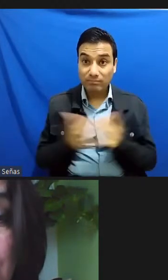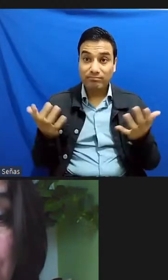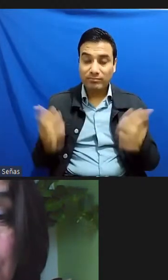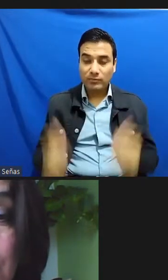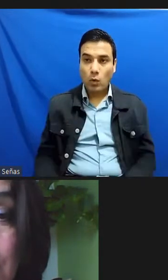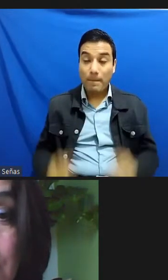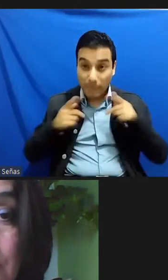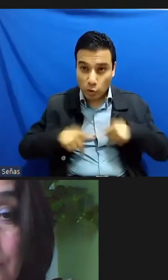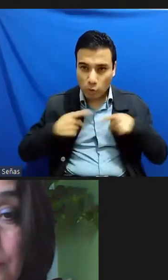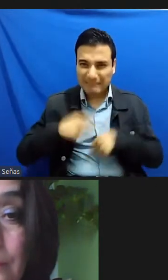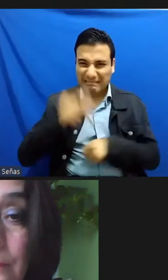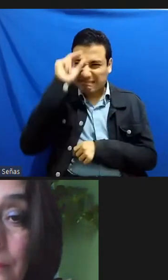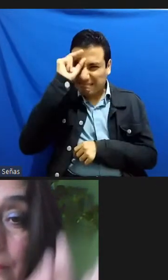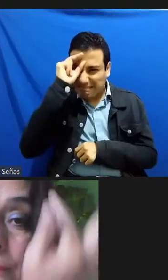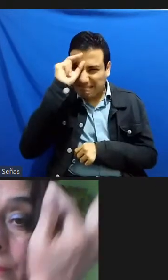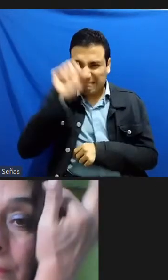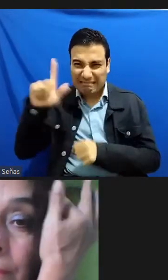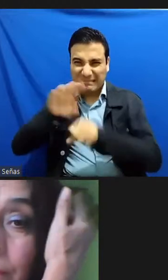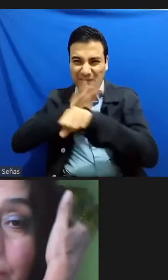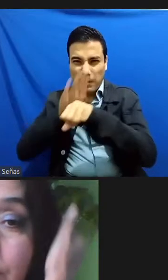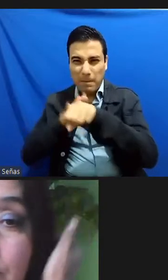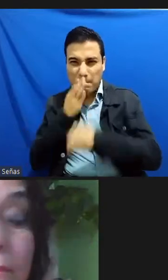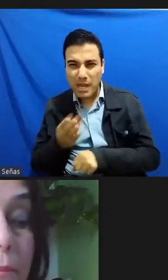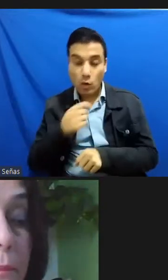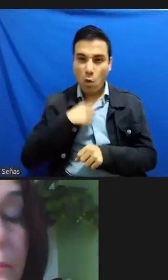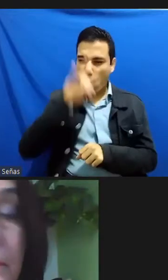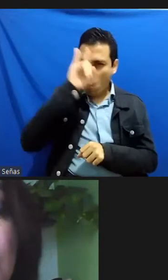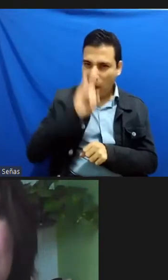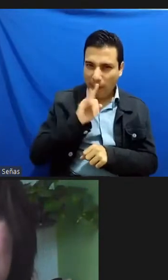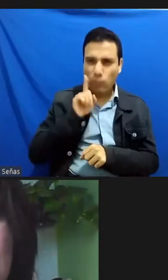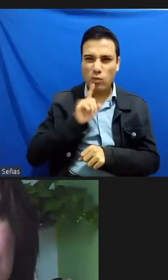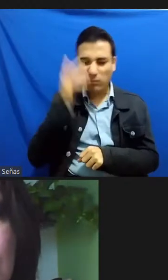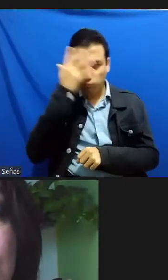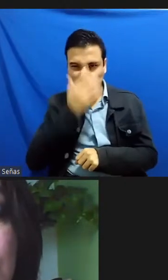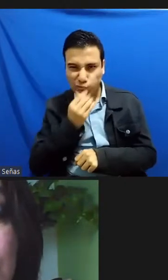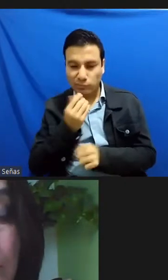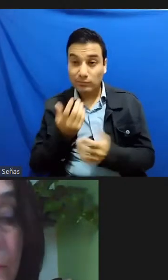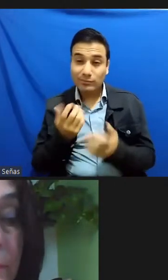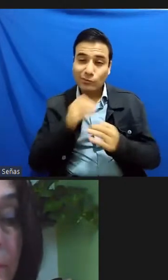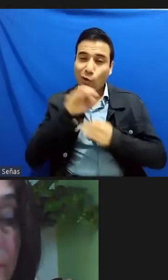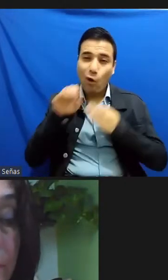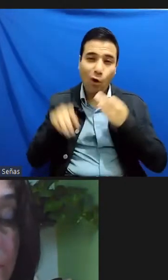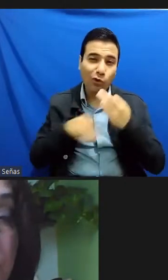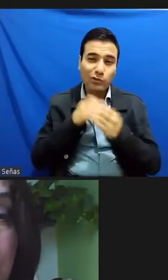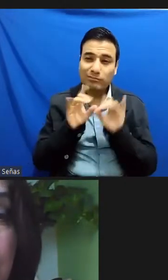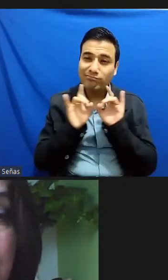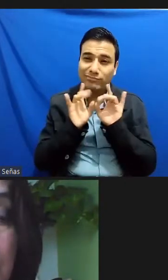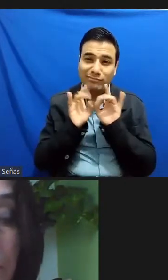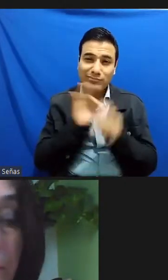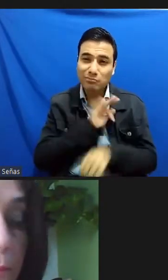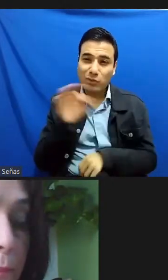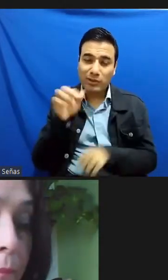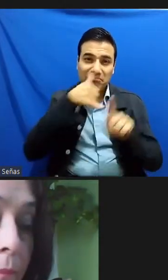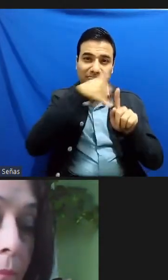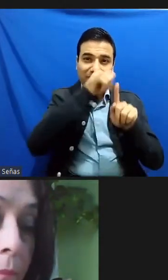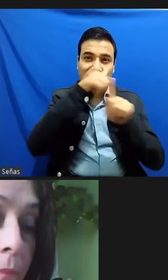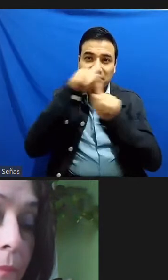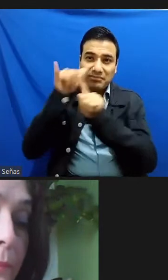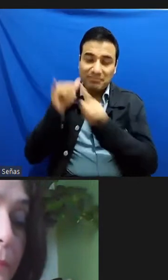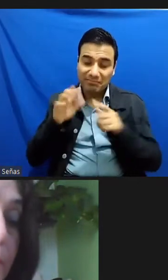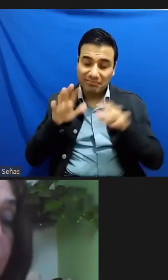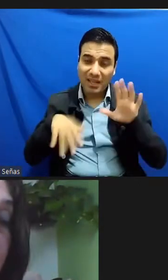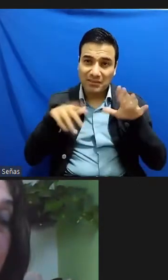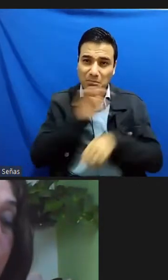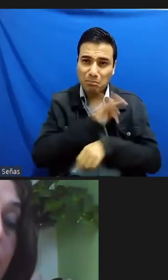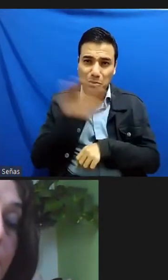ni el más guapo ni el más popular ni el más buleado pues yo creo que todos han compartido en ese espacio de